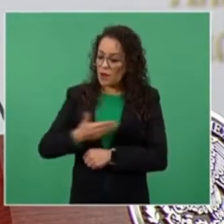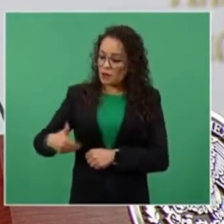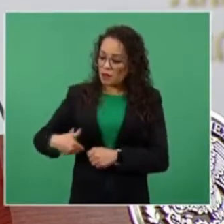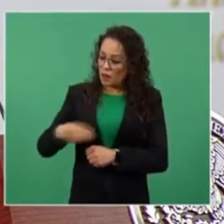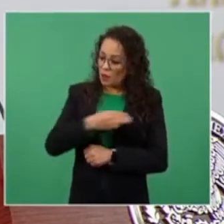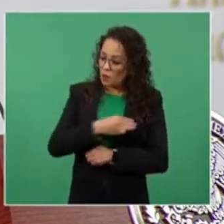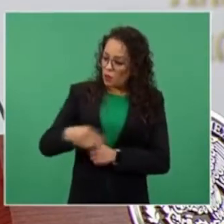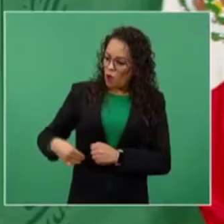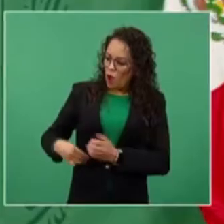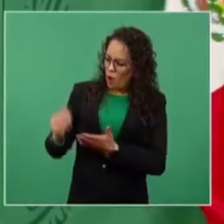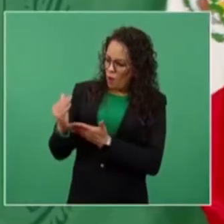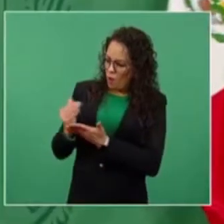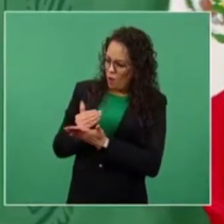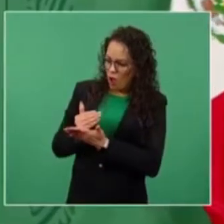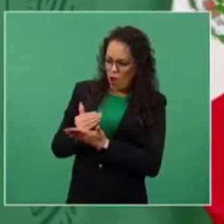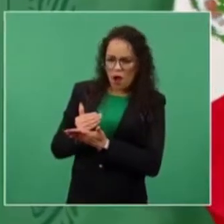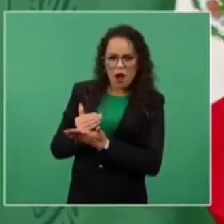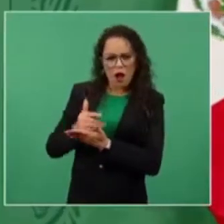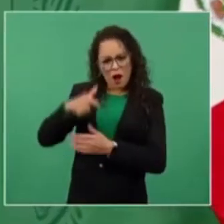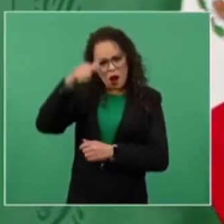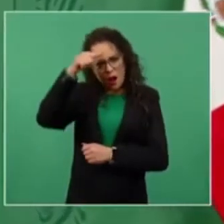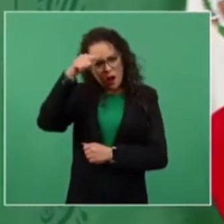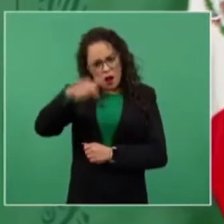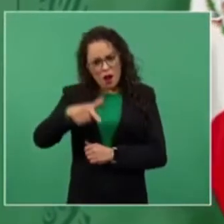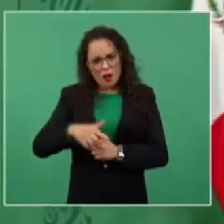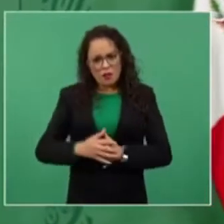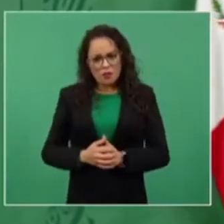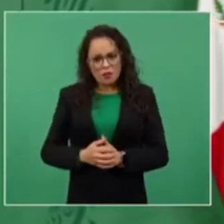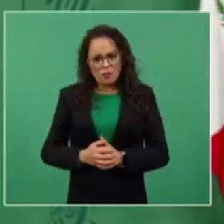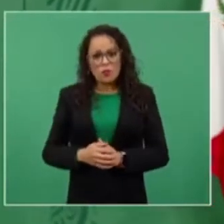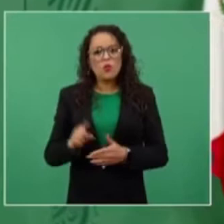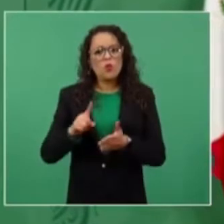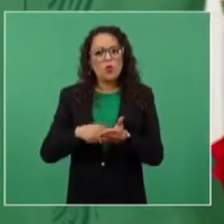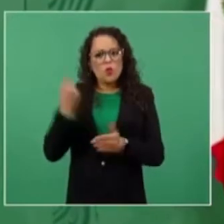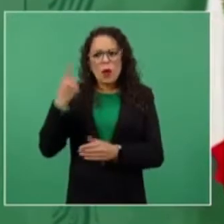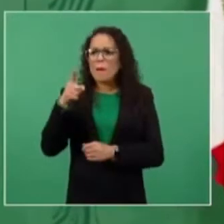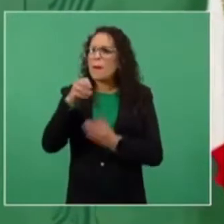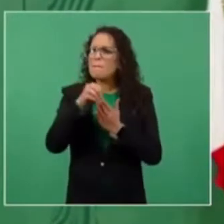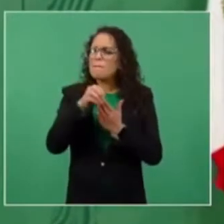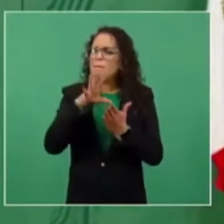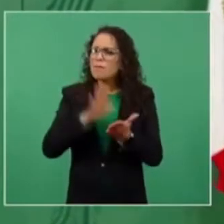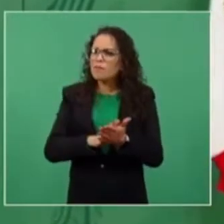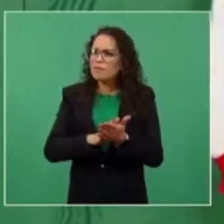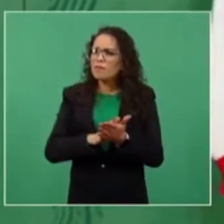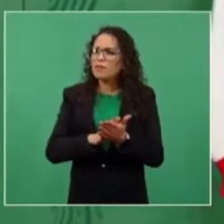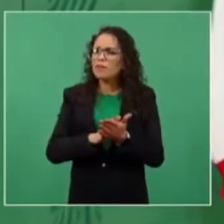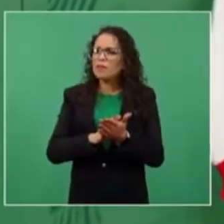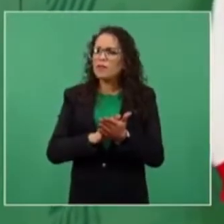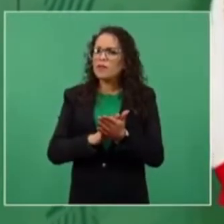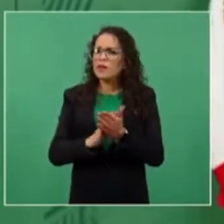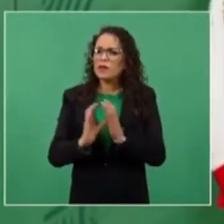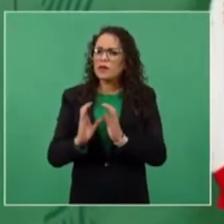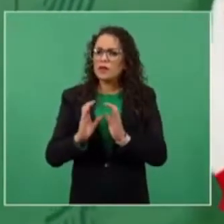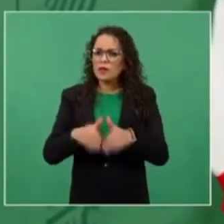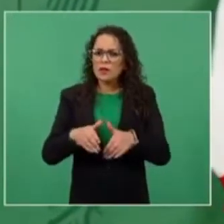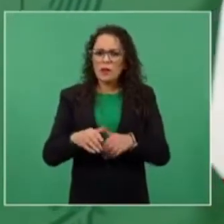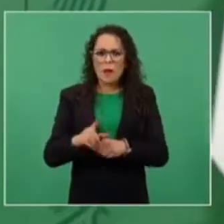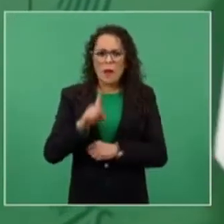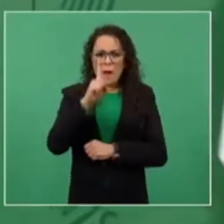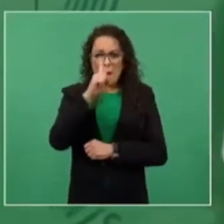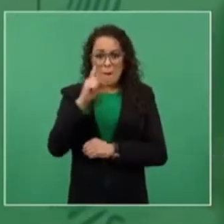Se llegaron en una ocasión a inscribir más de mil candidatos a regidores.